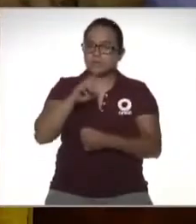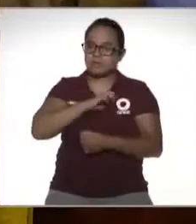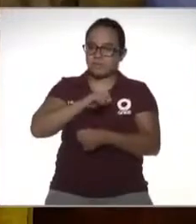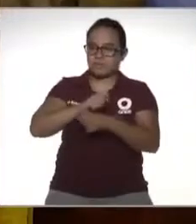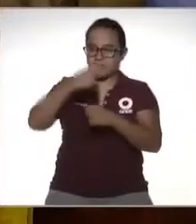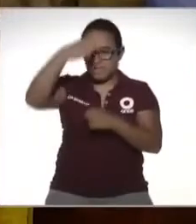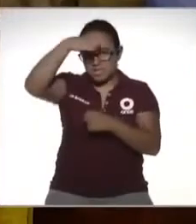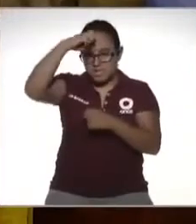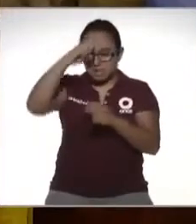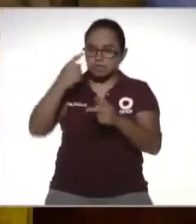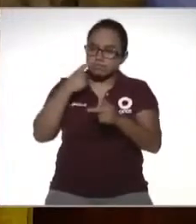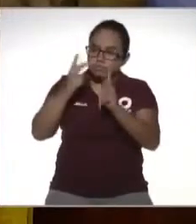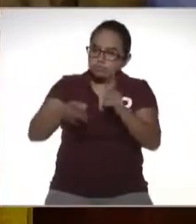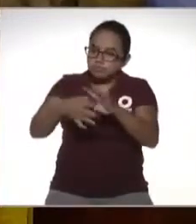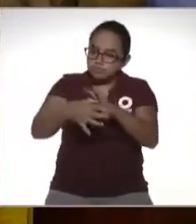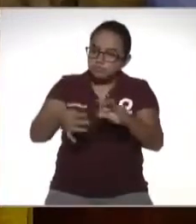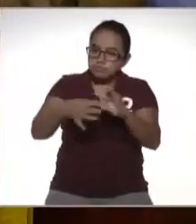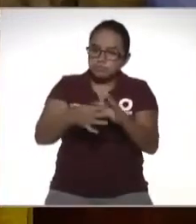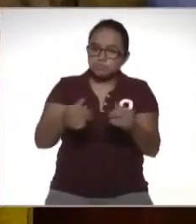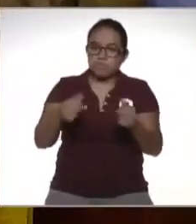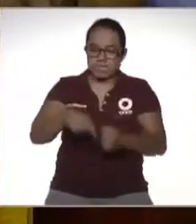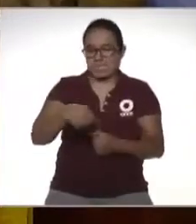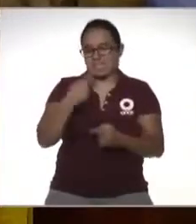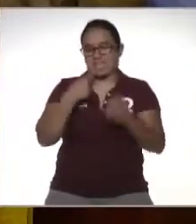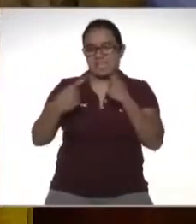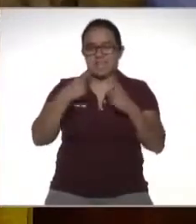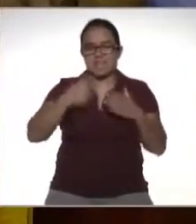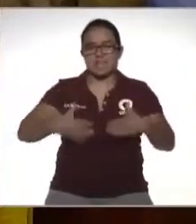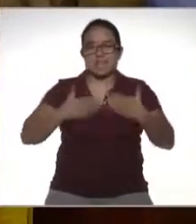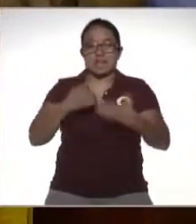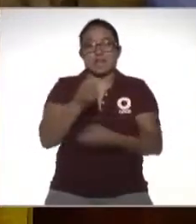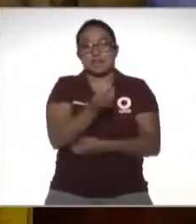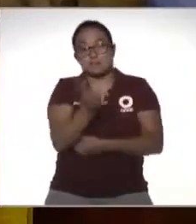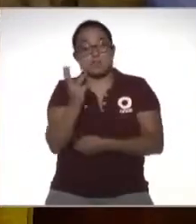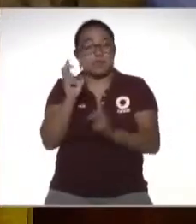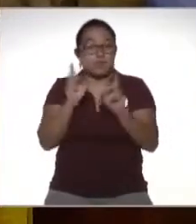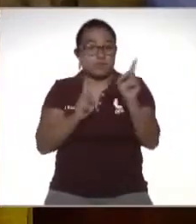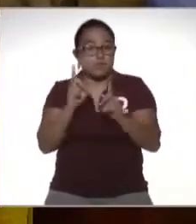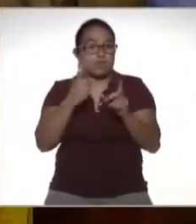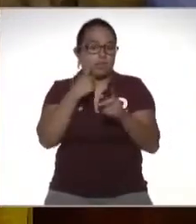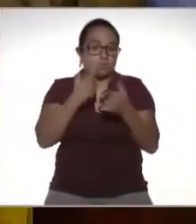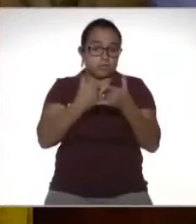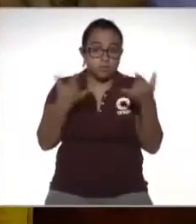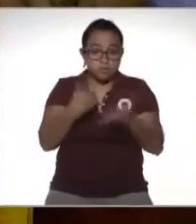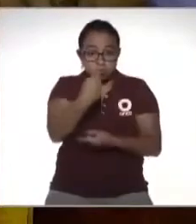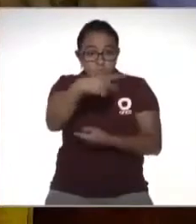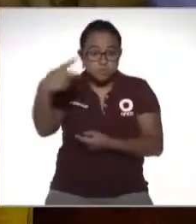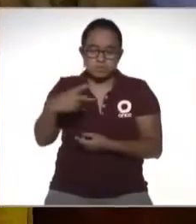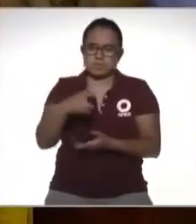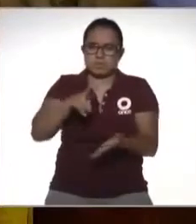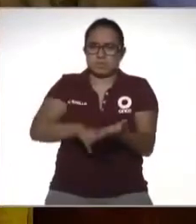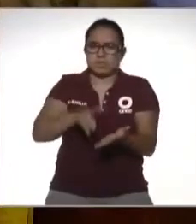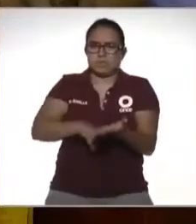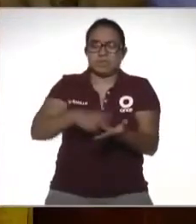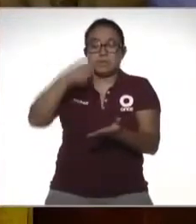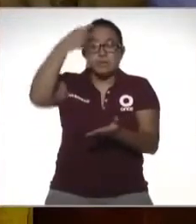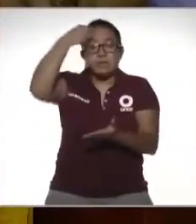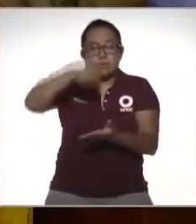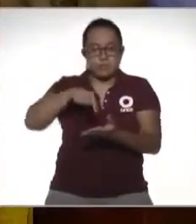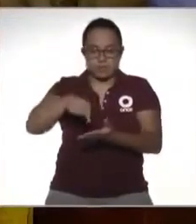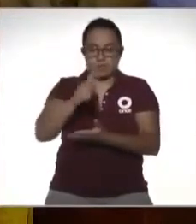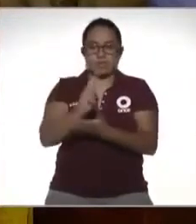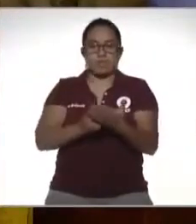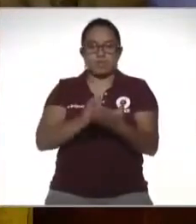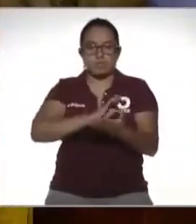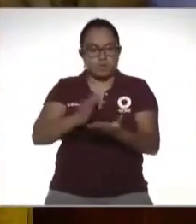especialistas y por supuesto aquí en diálogos en confianza sus dudas sus testimonios son valiosísimos para construir juntos este